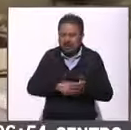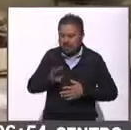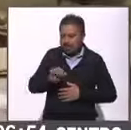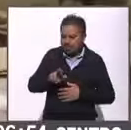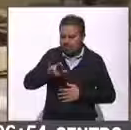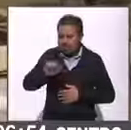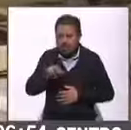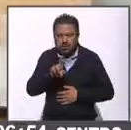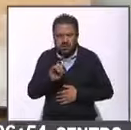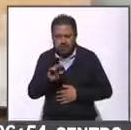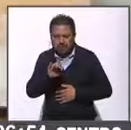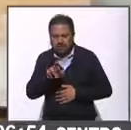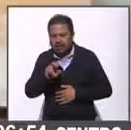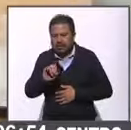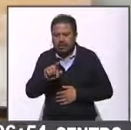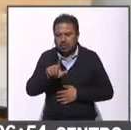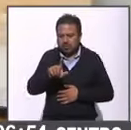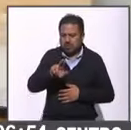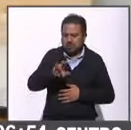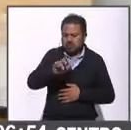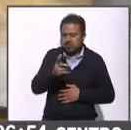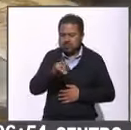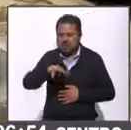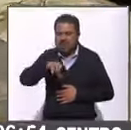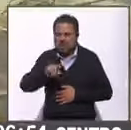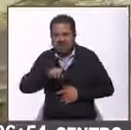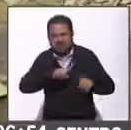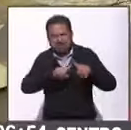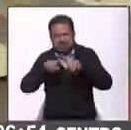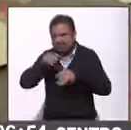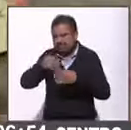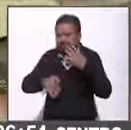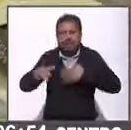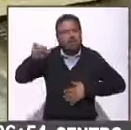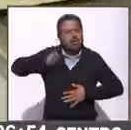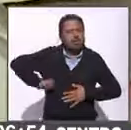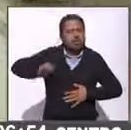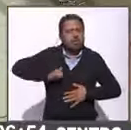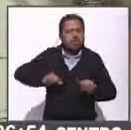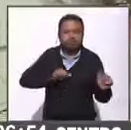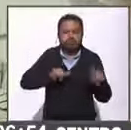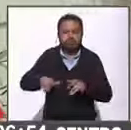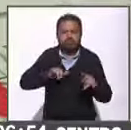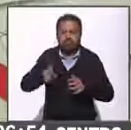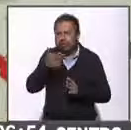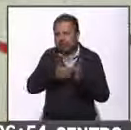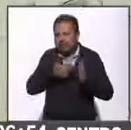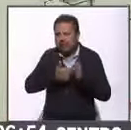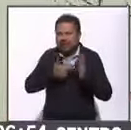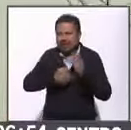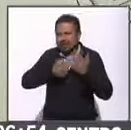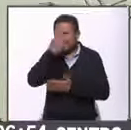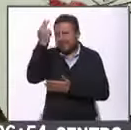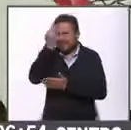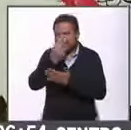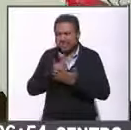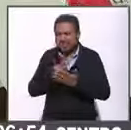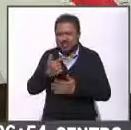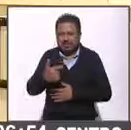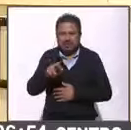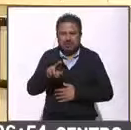Roberto Turnbull y Luchano Espanó, entre otros. De tiempo atrás se reunían en el taller del pintor Gustavo Aceves.